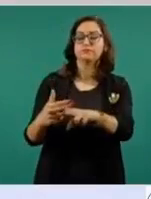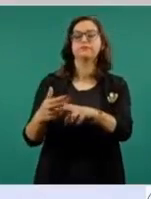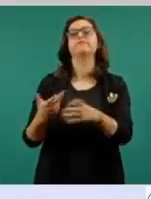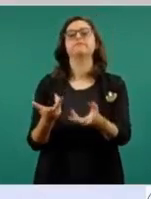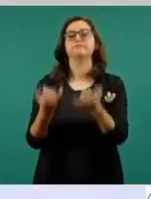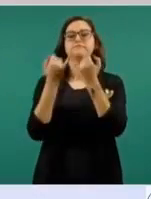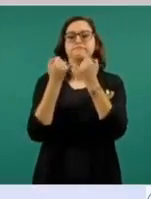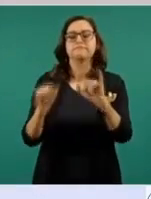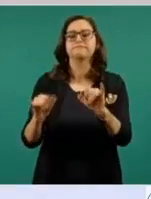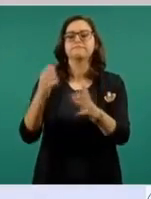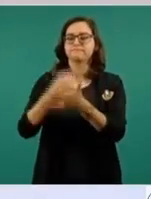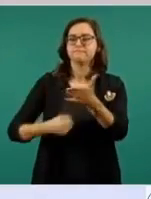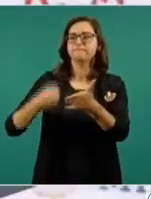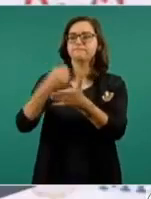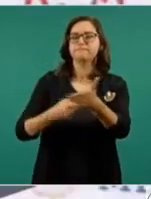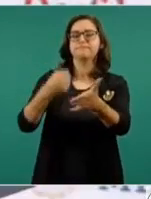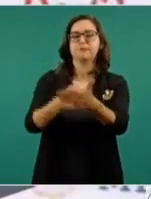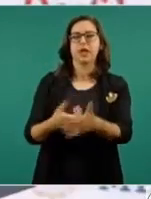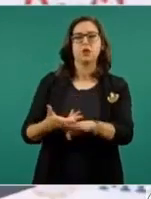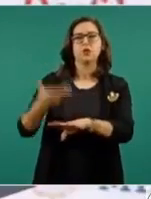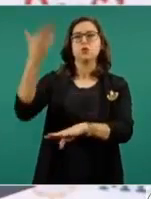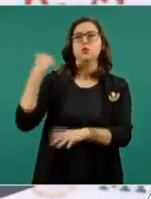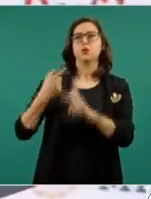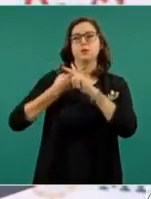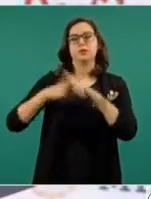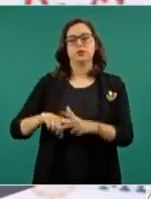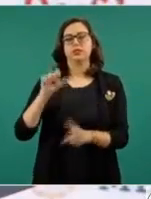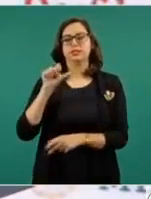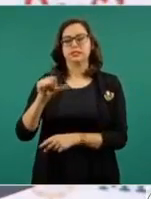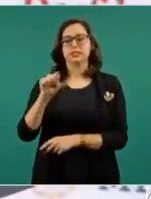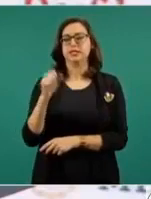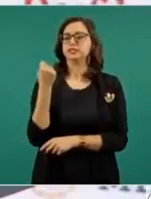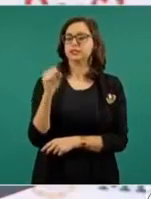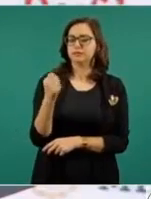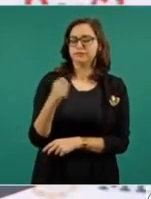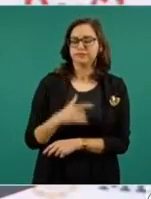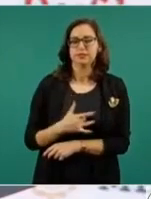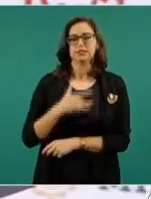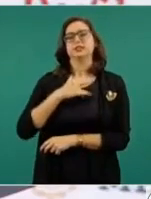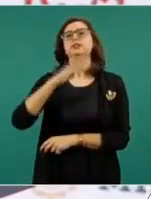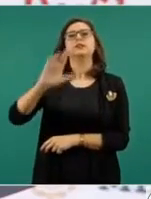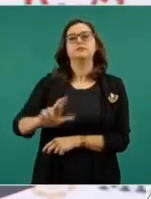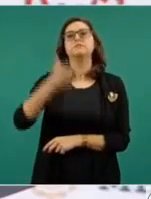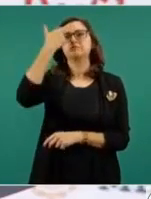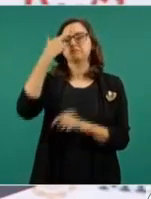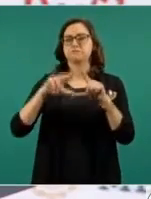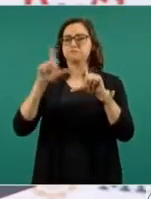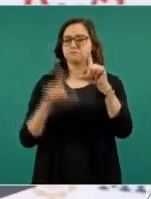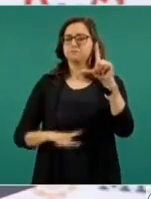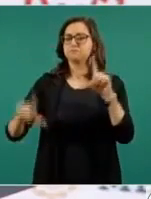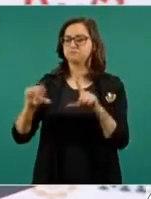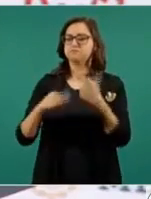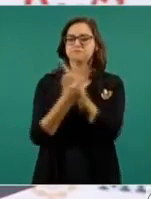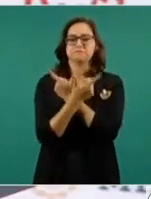nacional este 16 de septiembre nos evoca la esencia de nuestra nación libre y soberana.